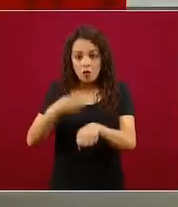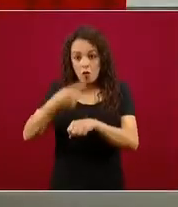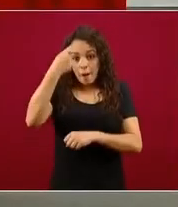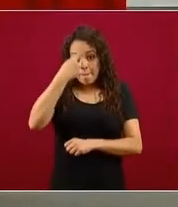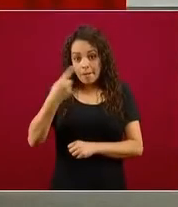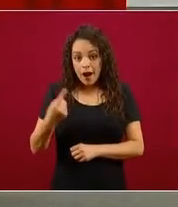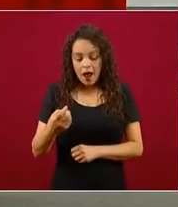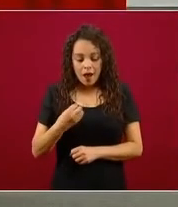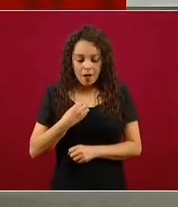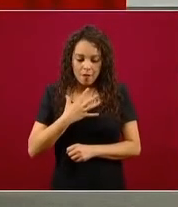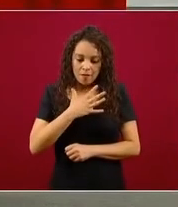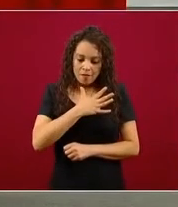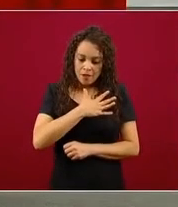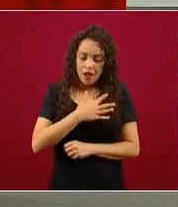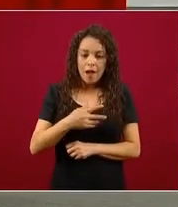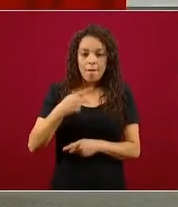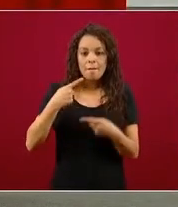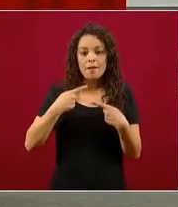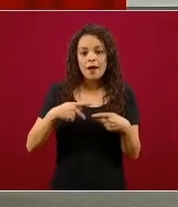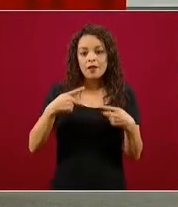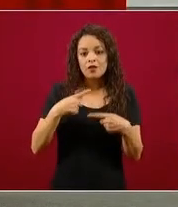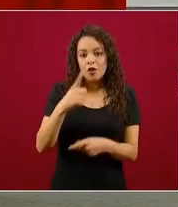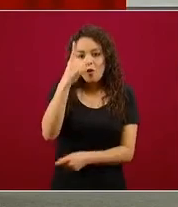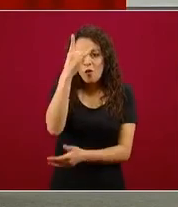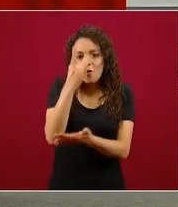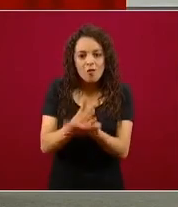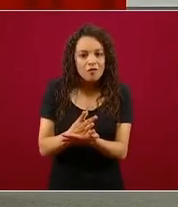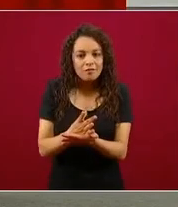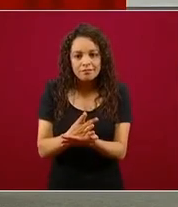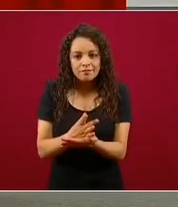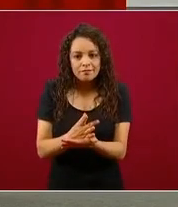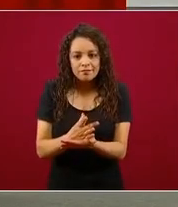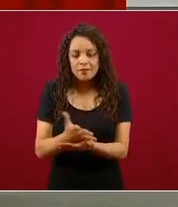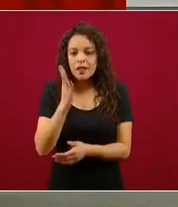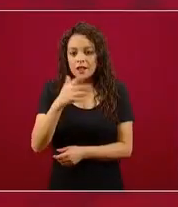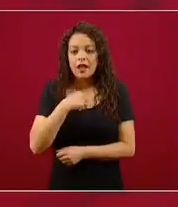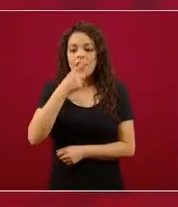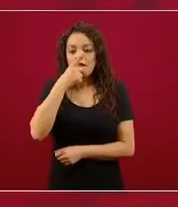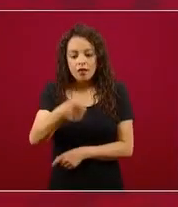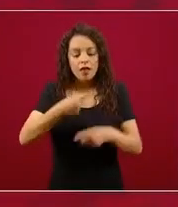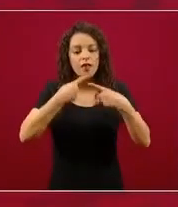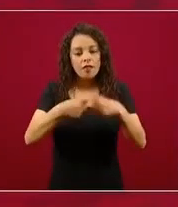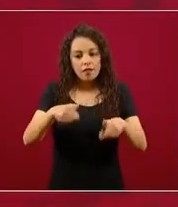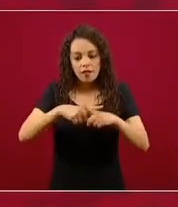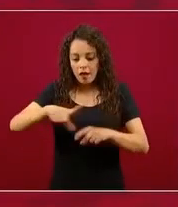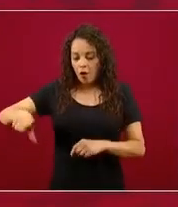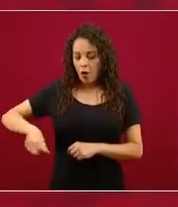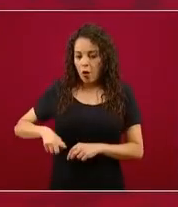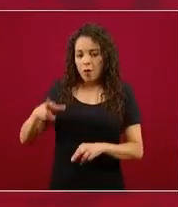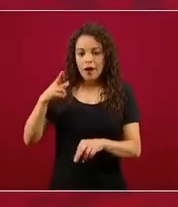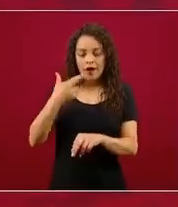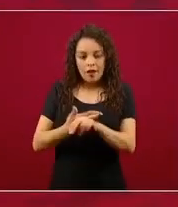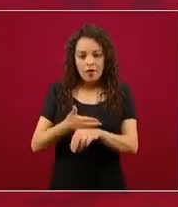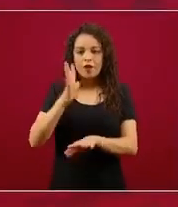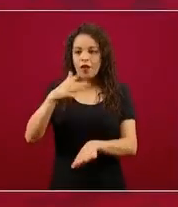nada más. Entonces, les platiqué de los innumerables gobernadores con los que hablamos y